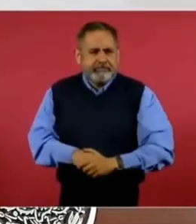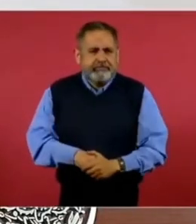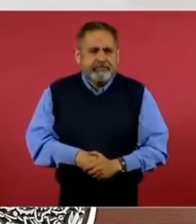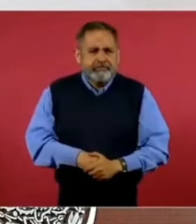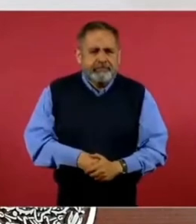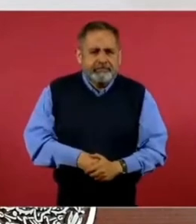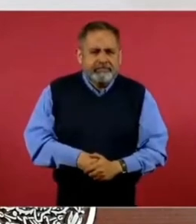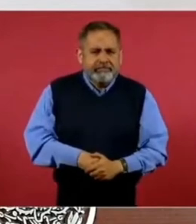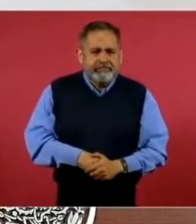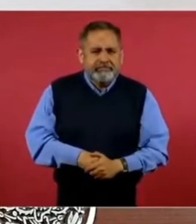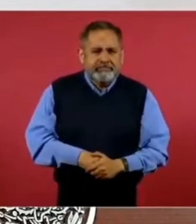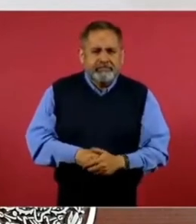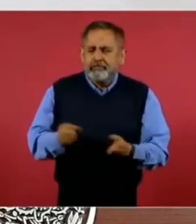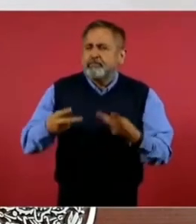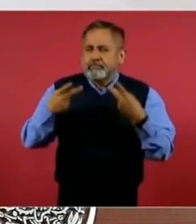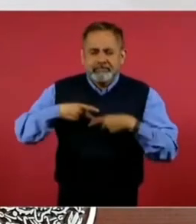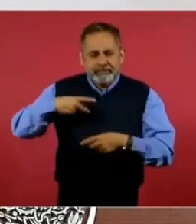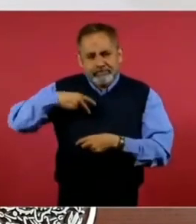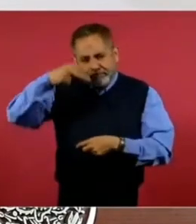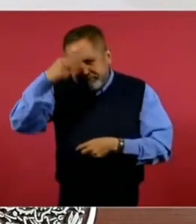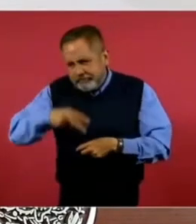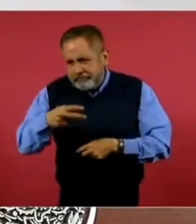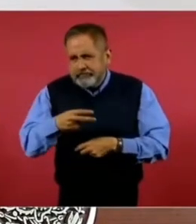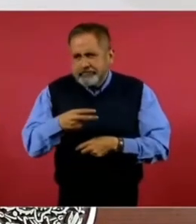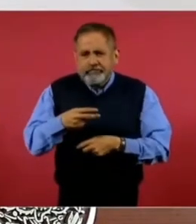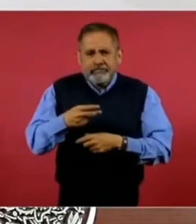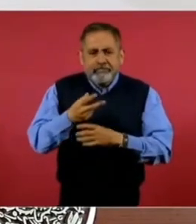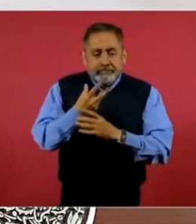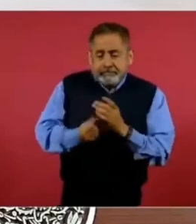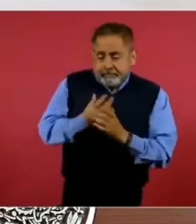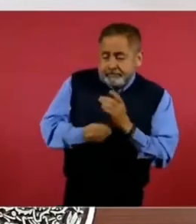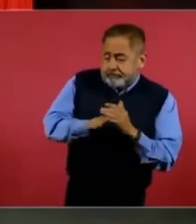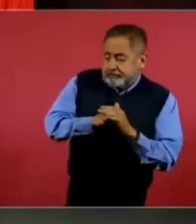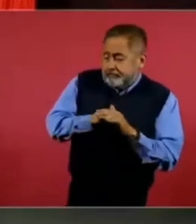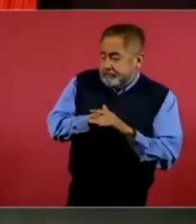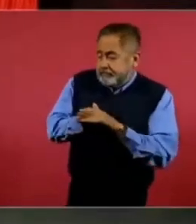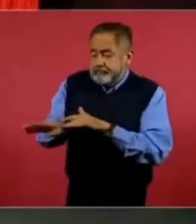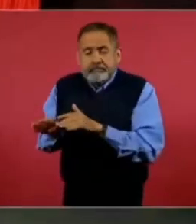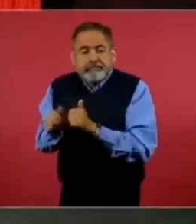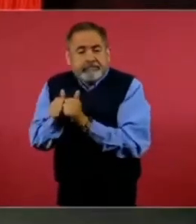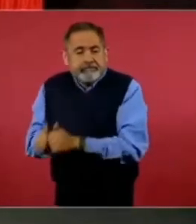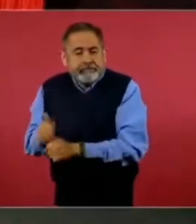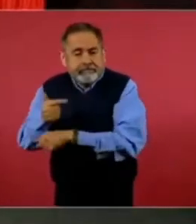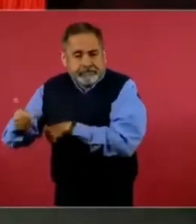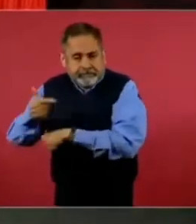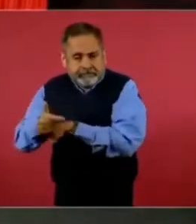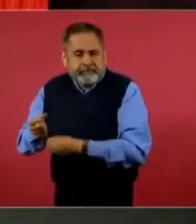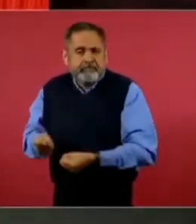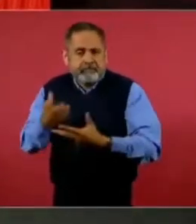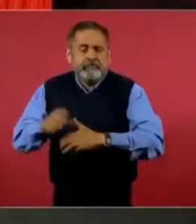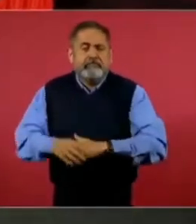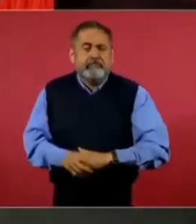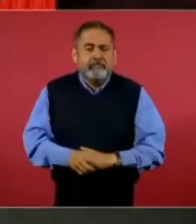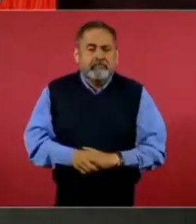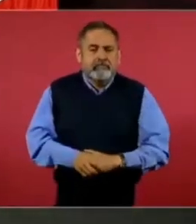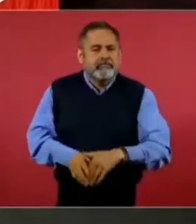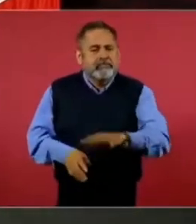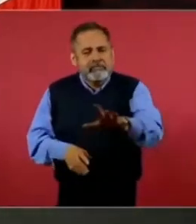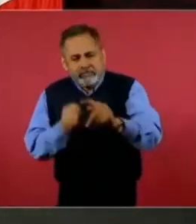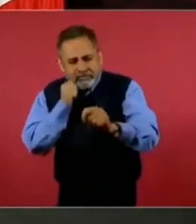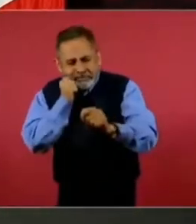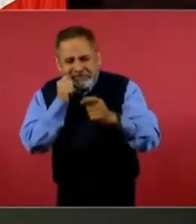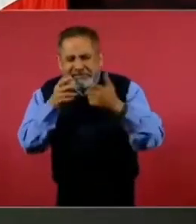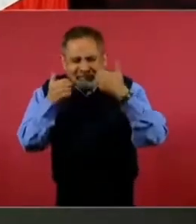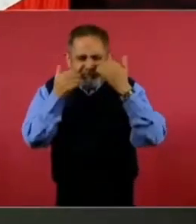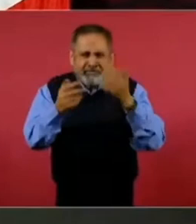¿Cuántos mexicanos están refugiados en Guatemala? Pero no importa eso,